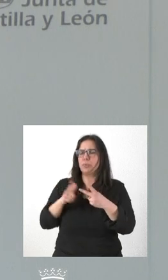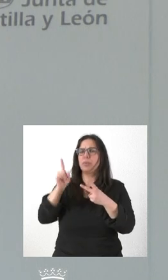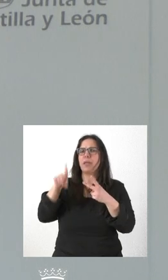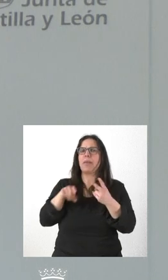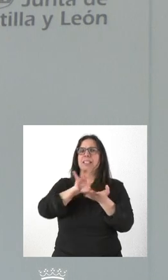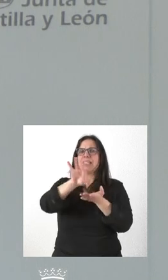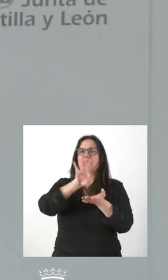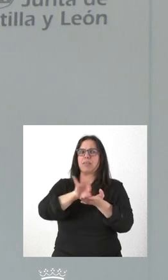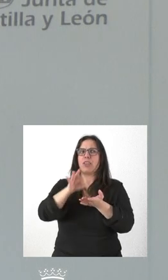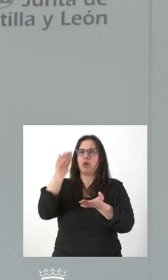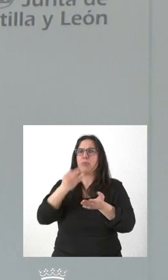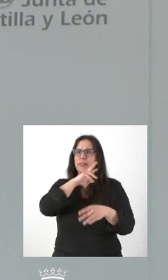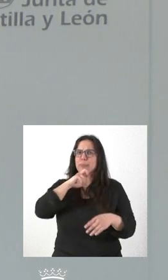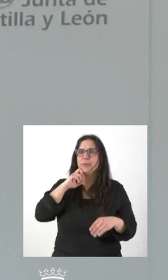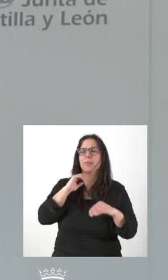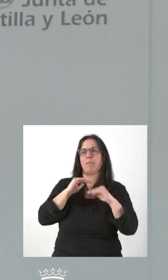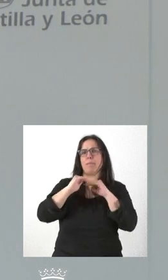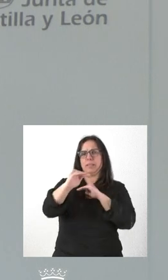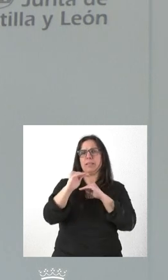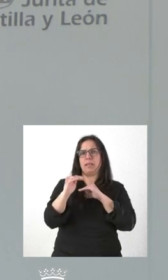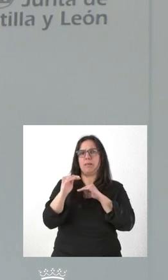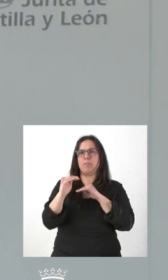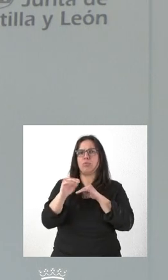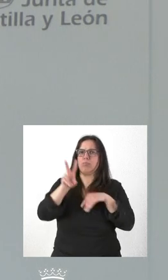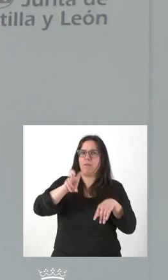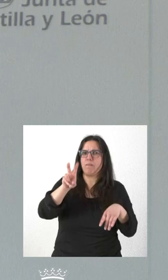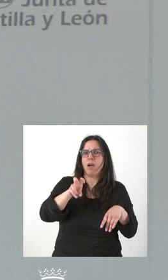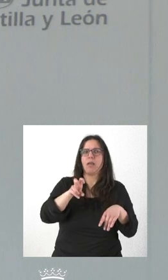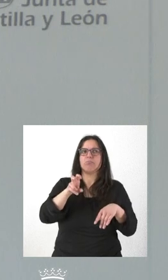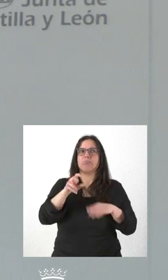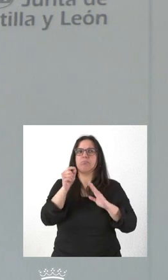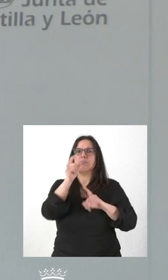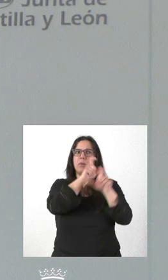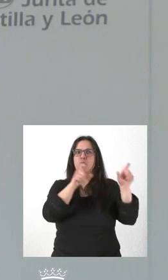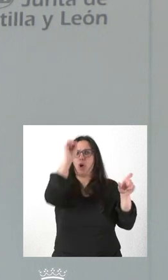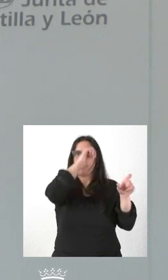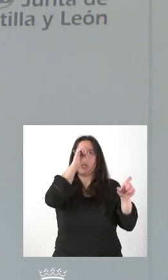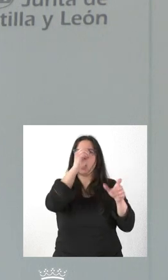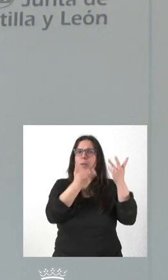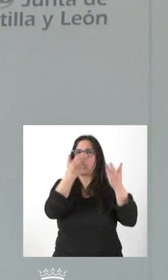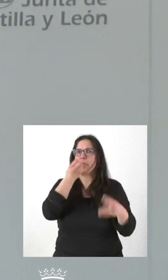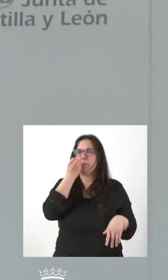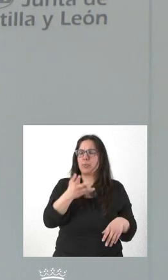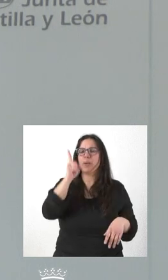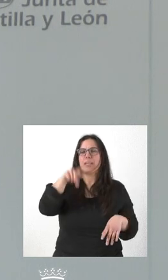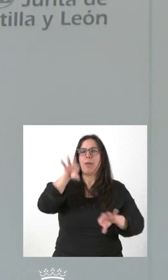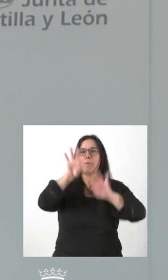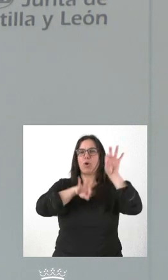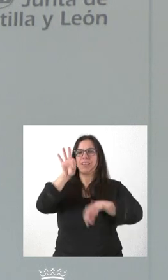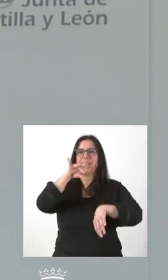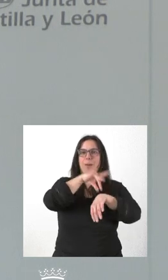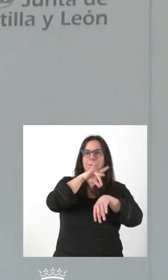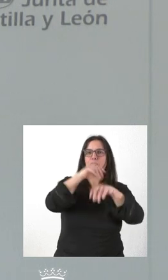que es muy importante y que también es muy útil y muy bien valorado por los ciudadanos. Y tenemos un ratio también tanto de médicos como de